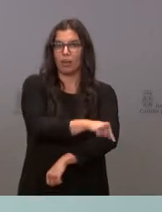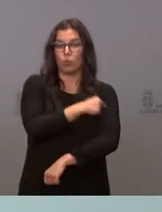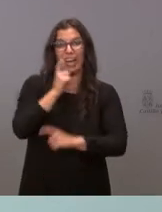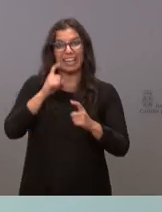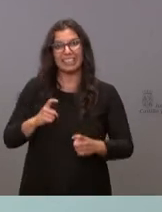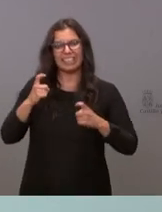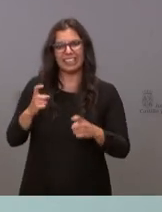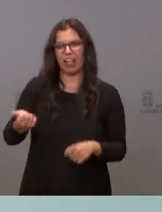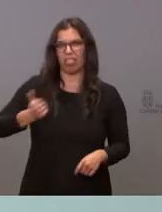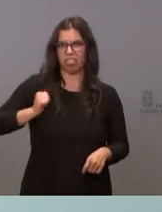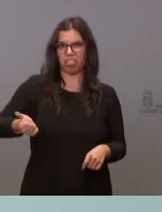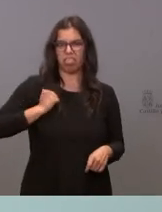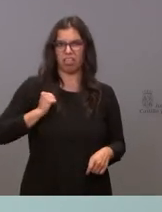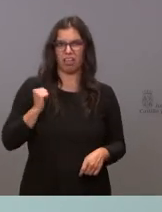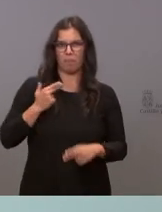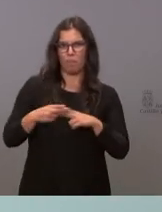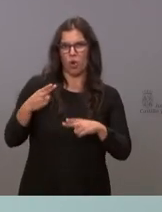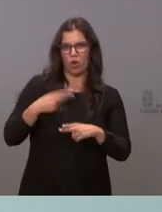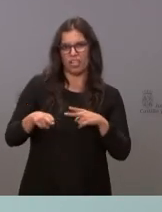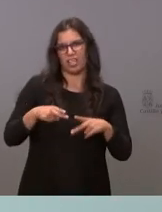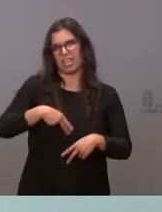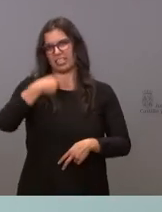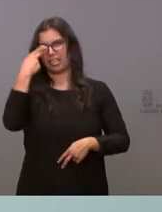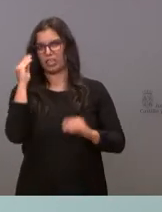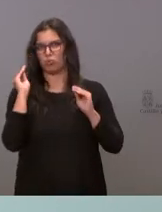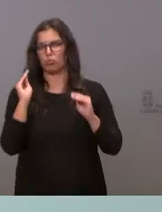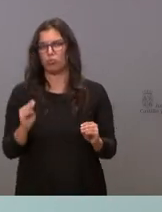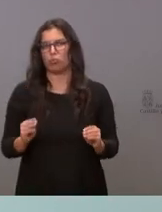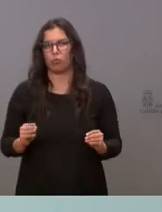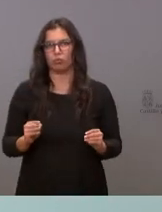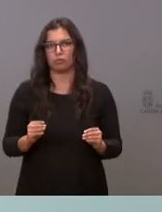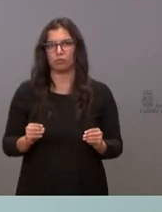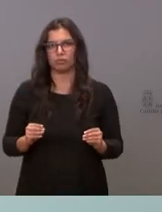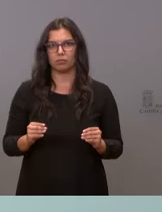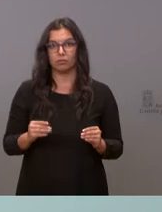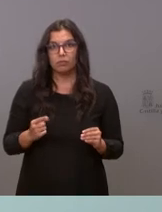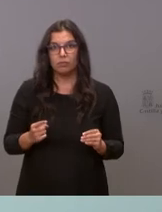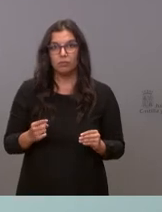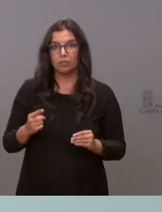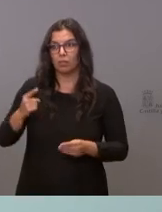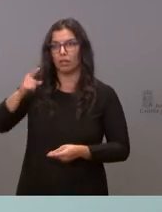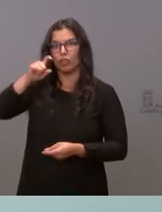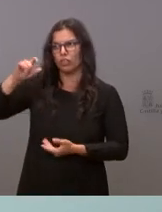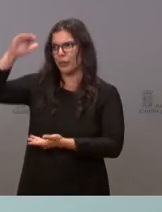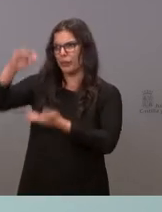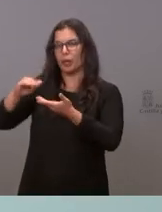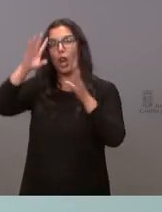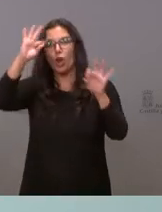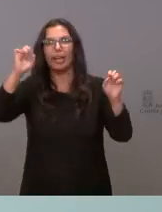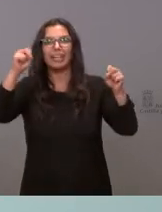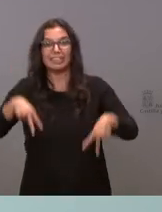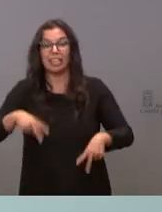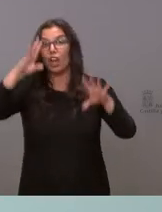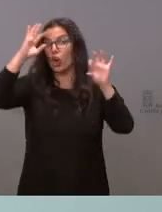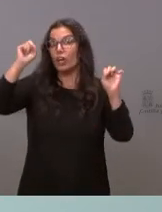políticamente esta incomprensible disminución del suministro. Y digo